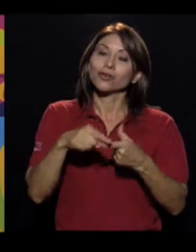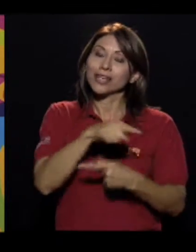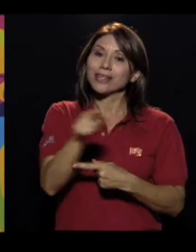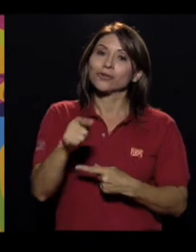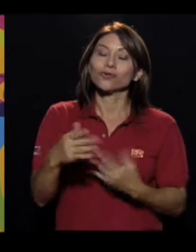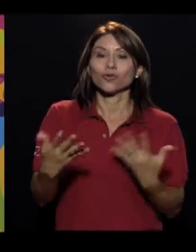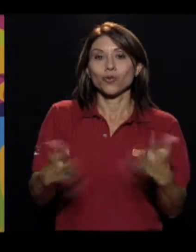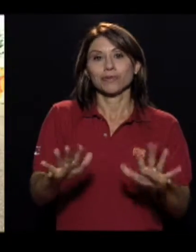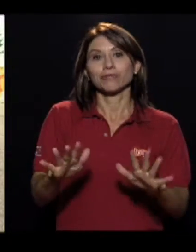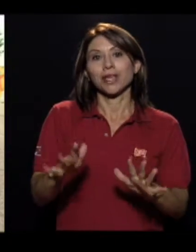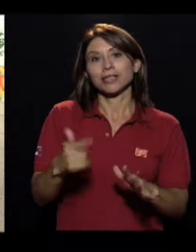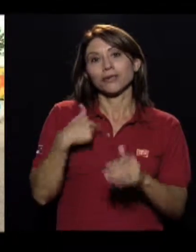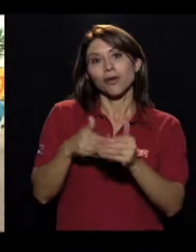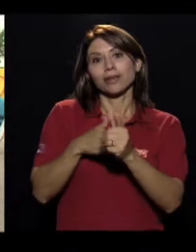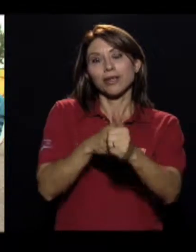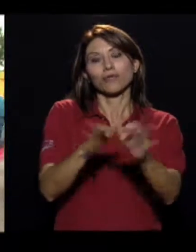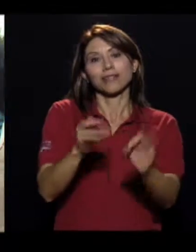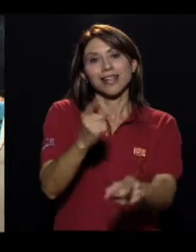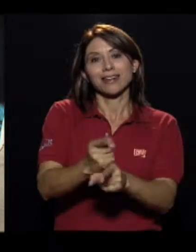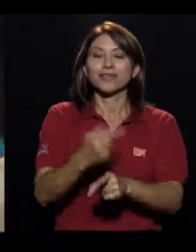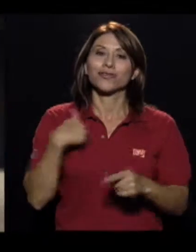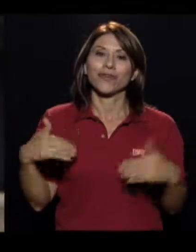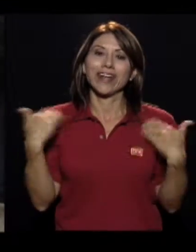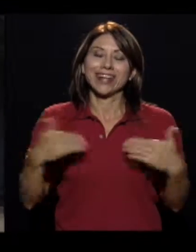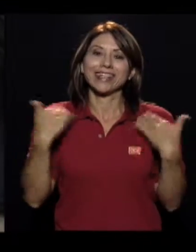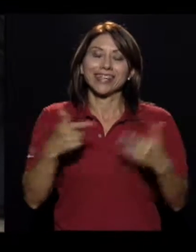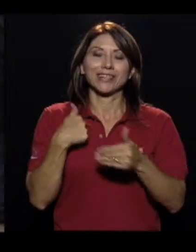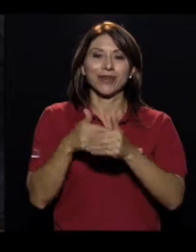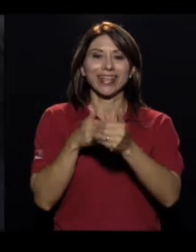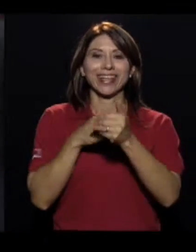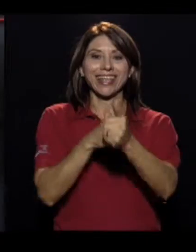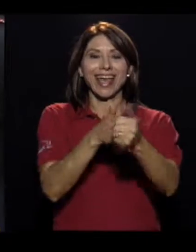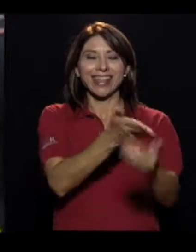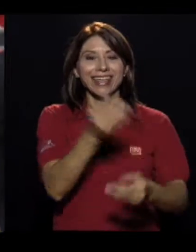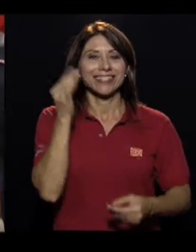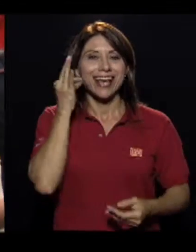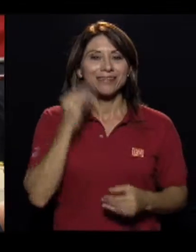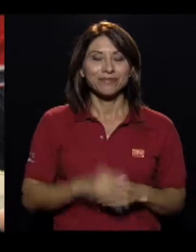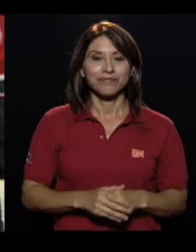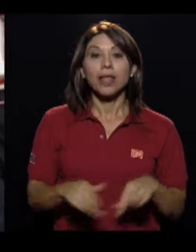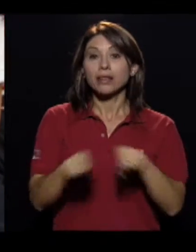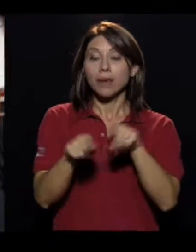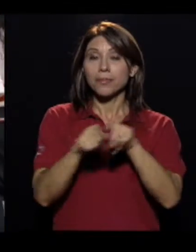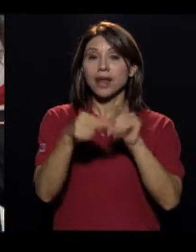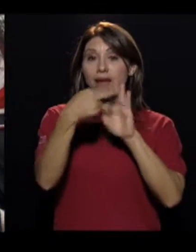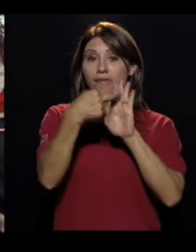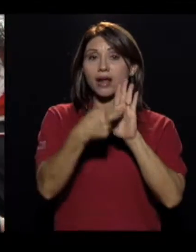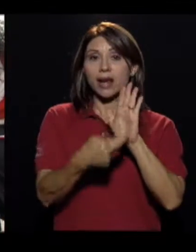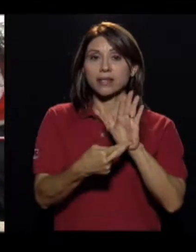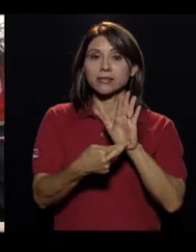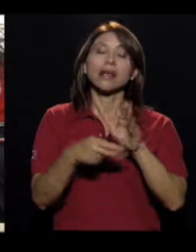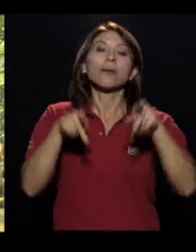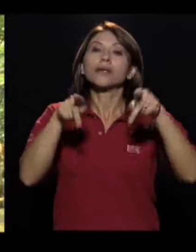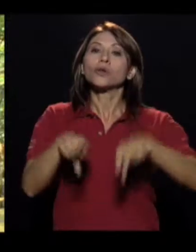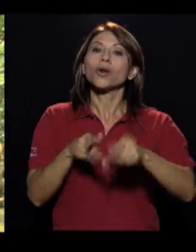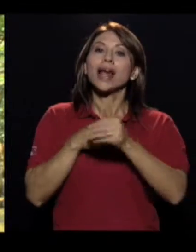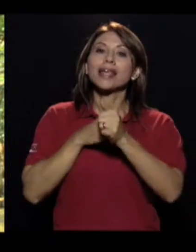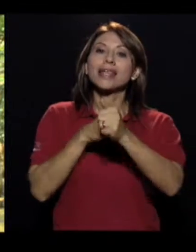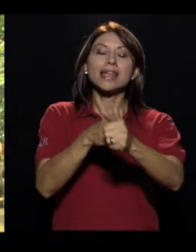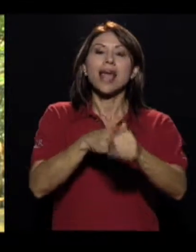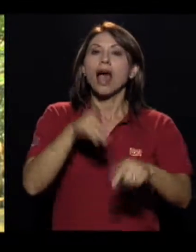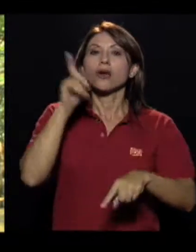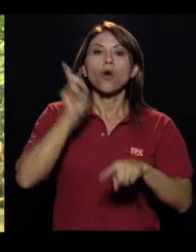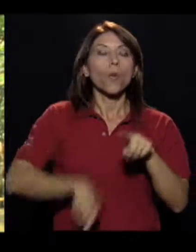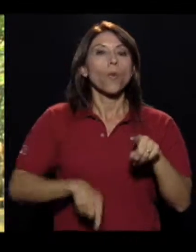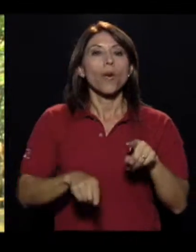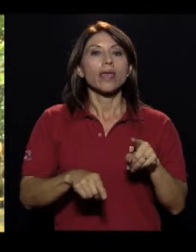agradecido de forma correcta, y yo, oye, súper feliz de ser el guía de ella, ¿verdad? Hay reglas también, o sea, el guía no es que